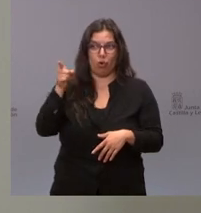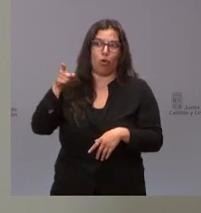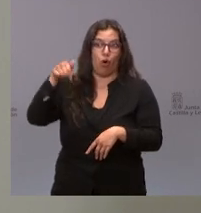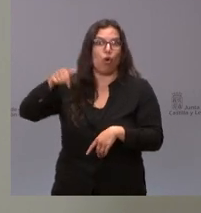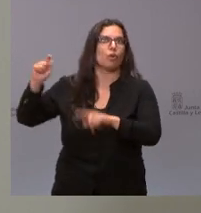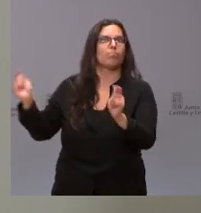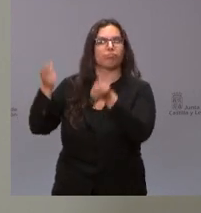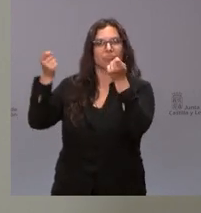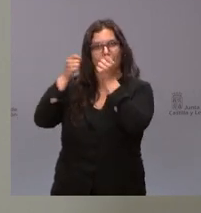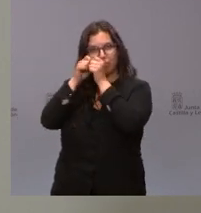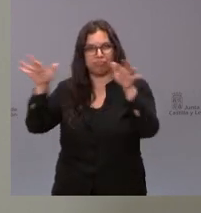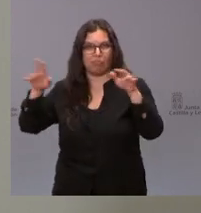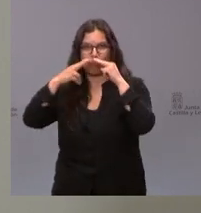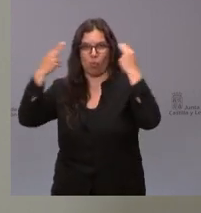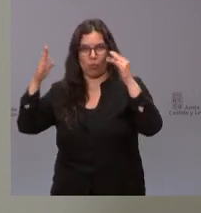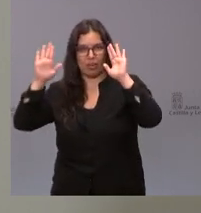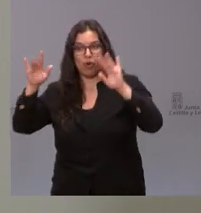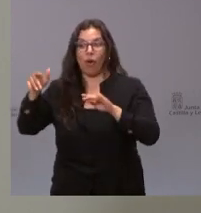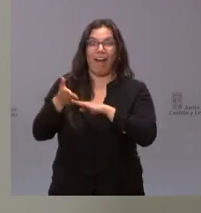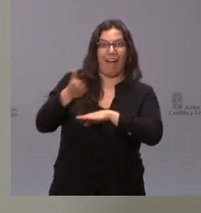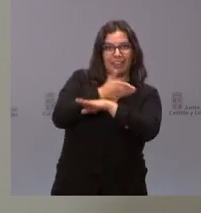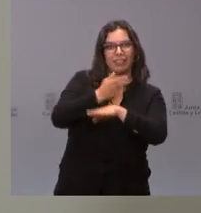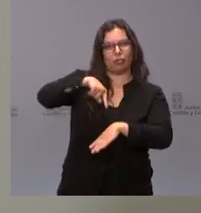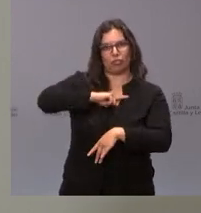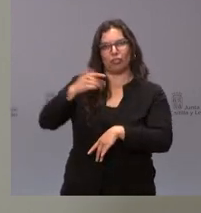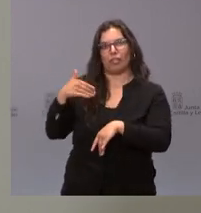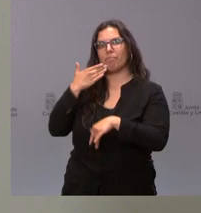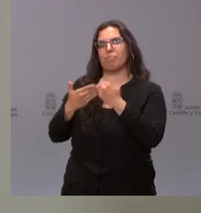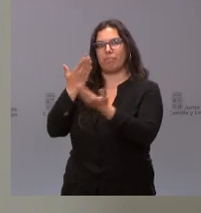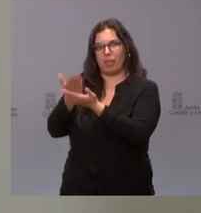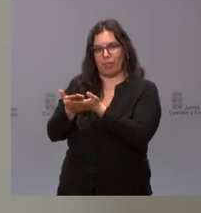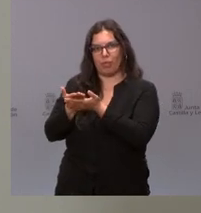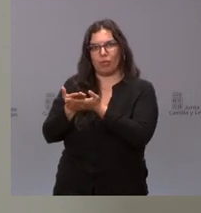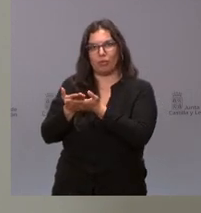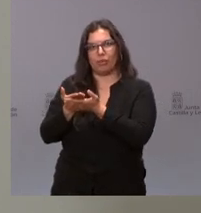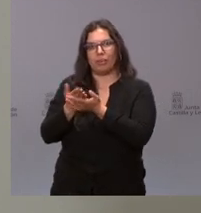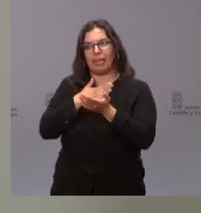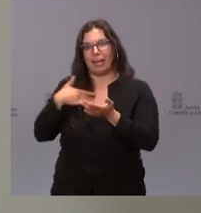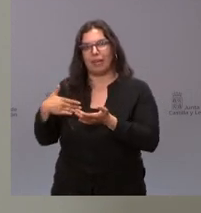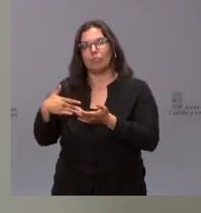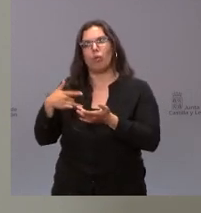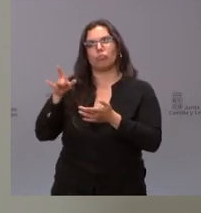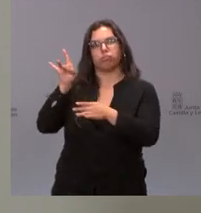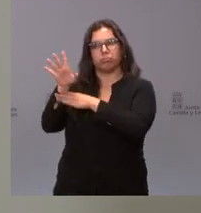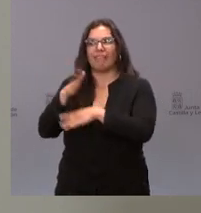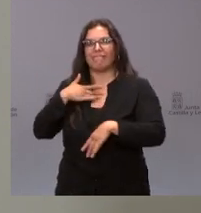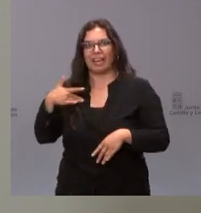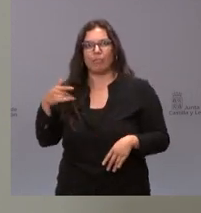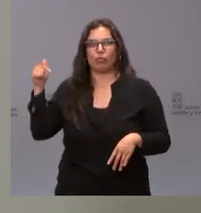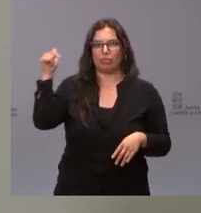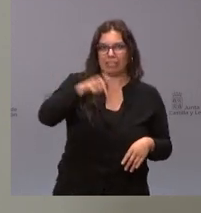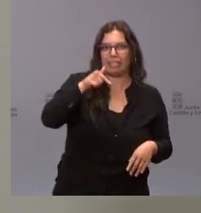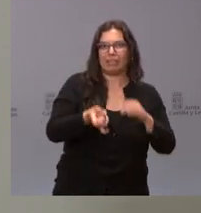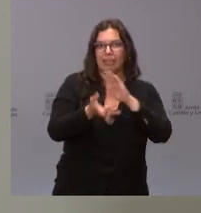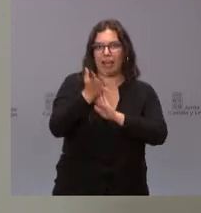informado a través de los medios de comunicación sino en los días previos que que hicimos nosotros ya una carta que creo que